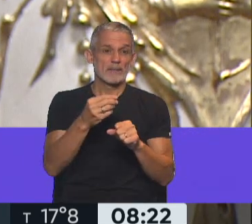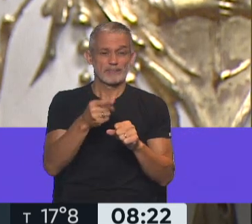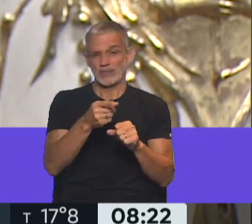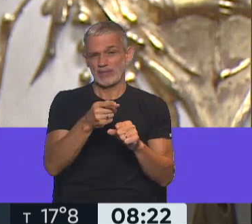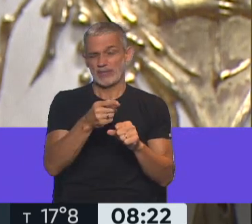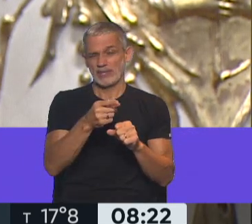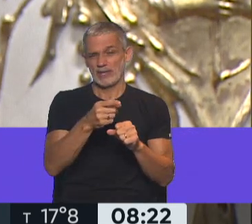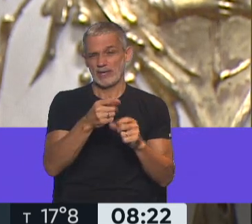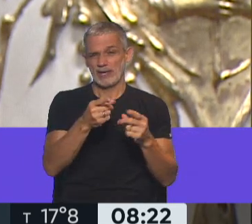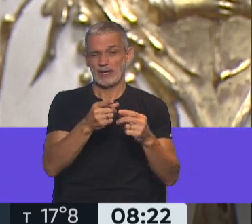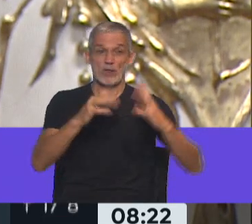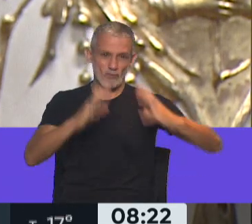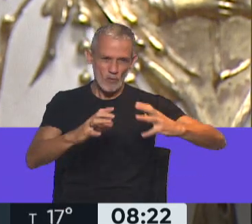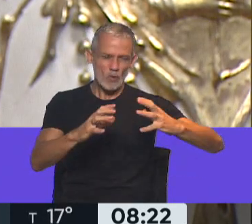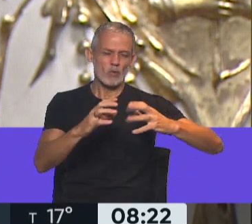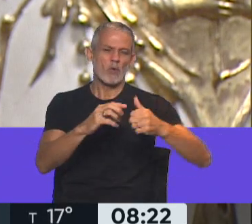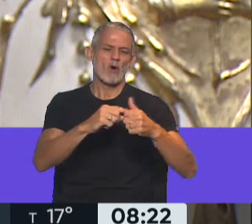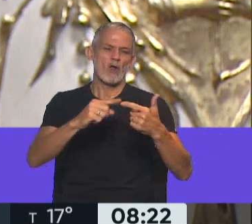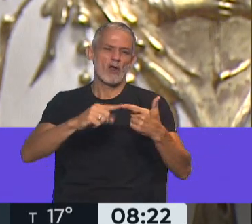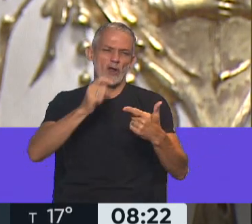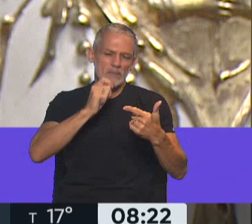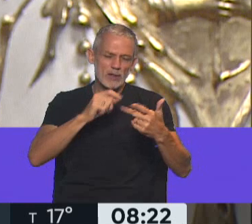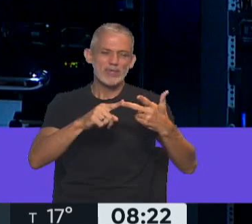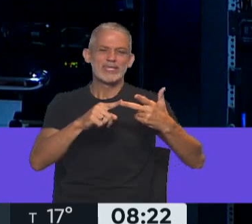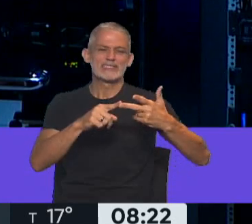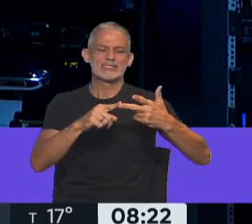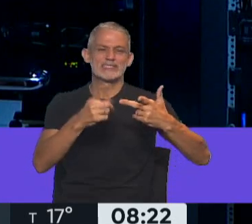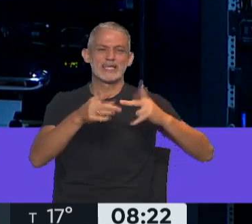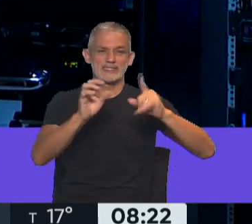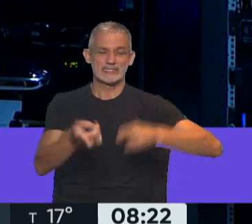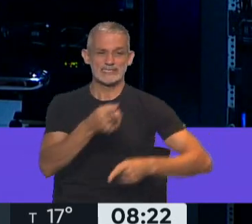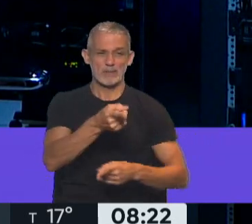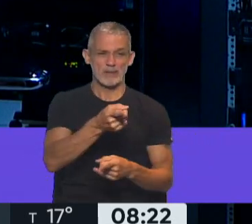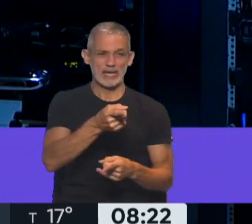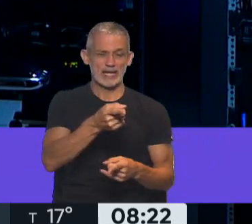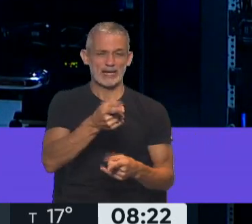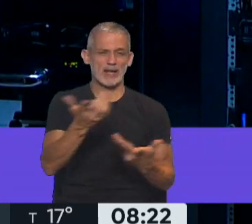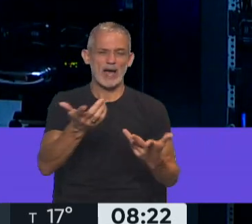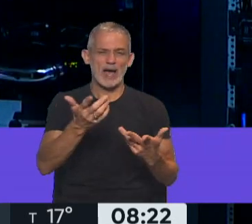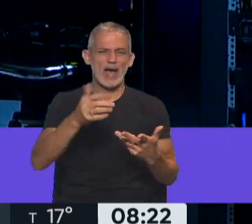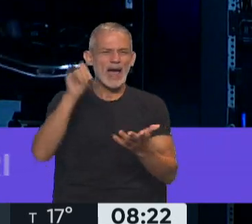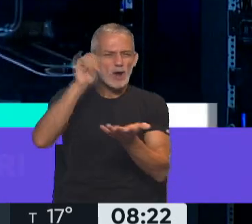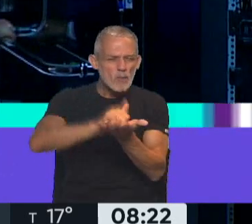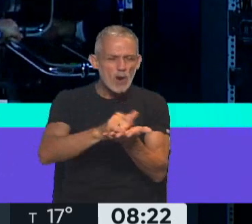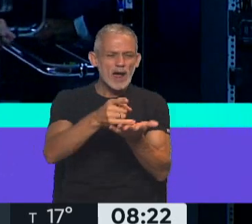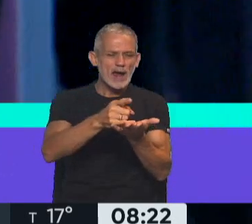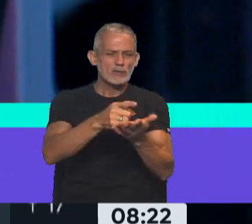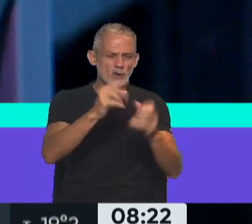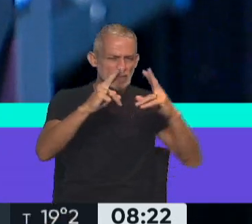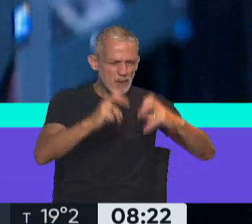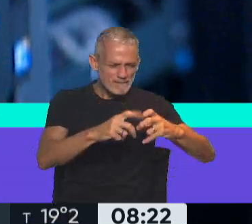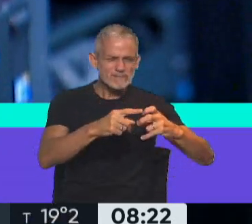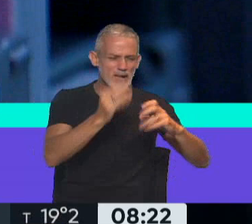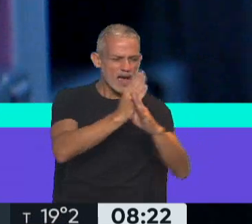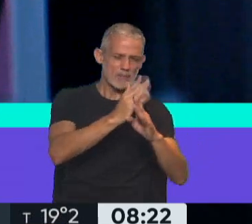deportes, de fútbol, también a aeropuertos y demás. Bueno,